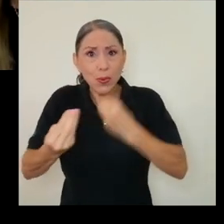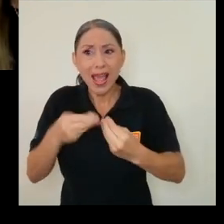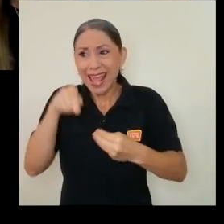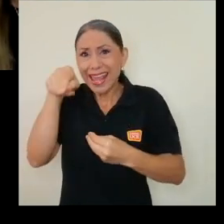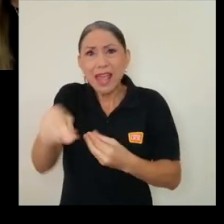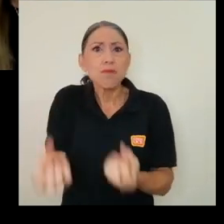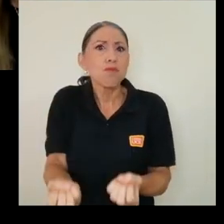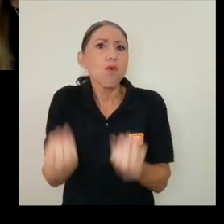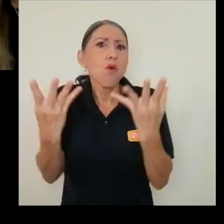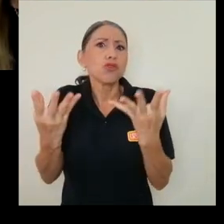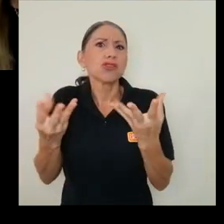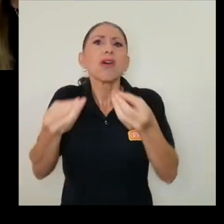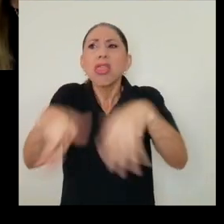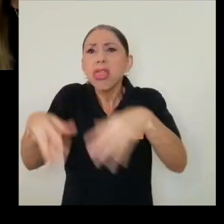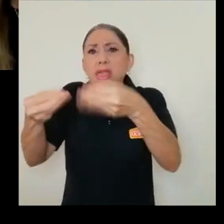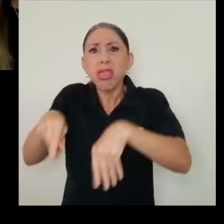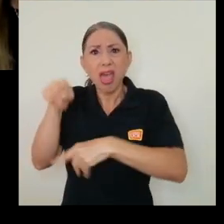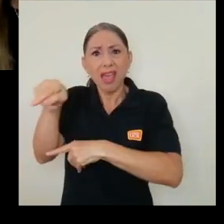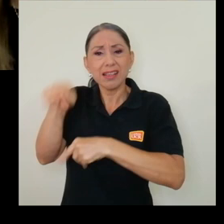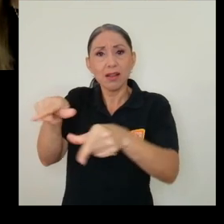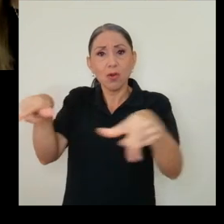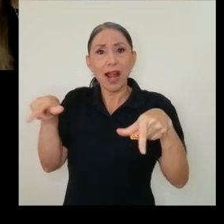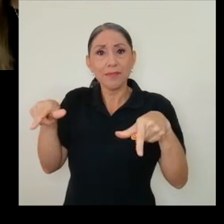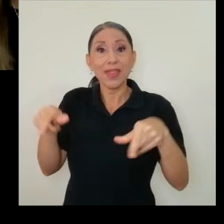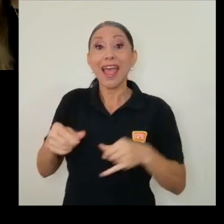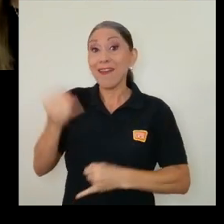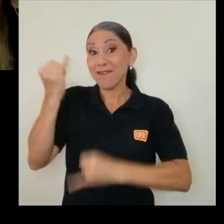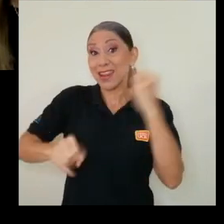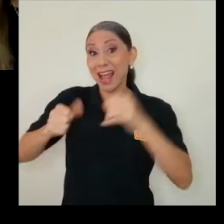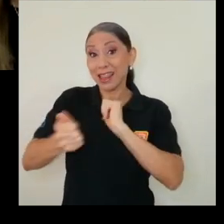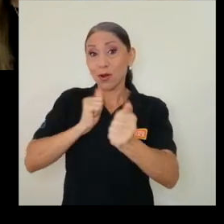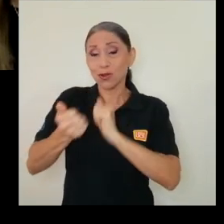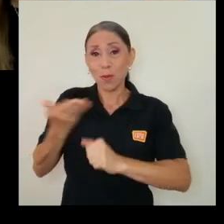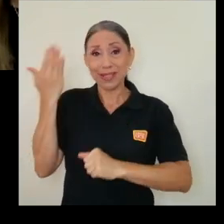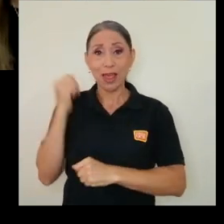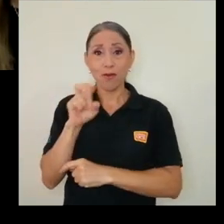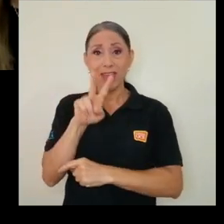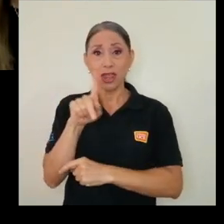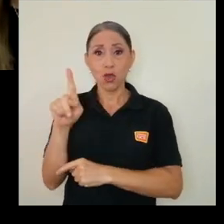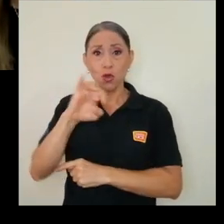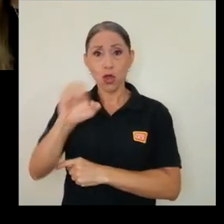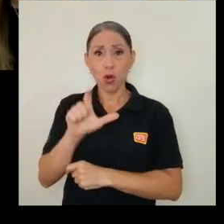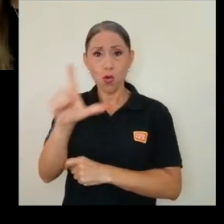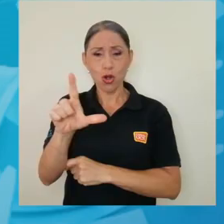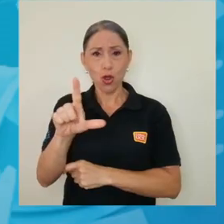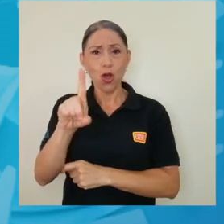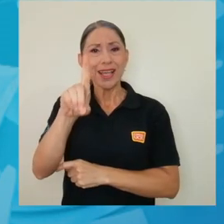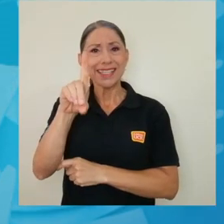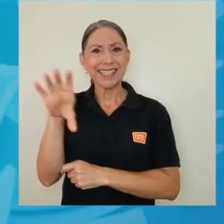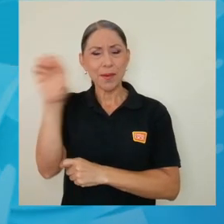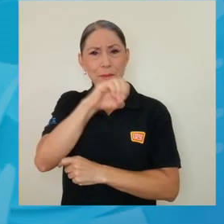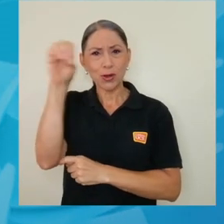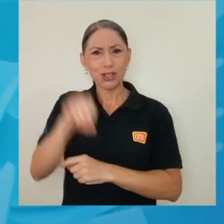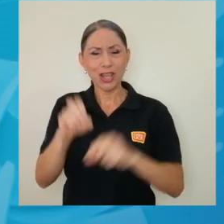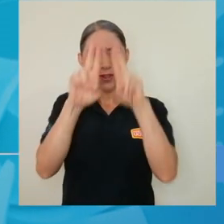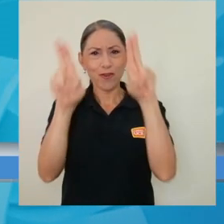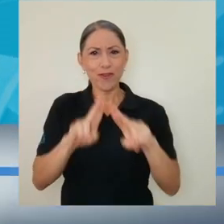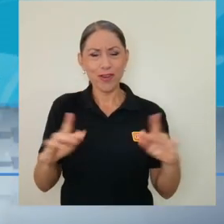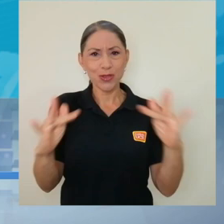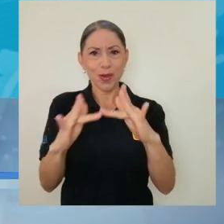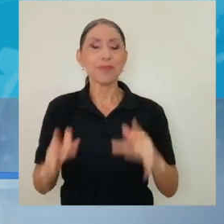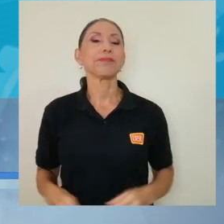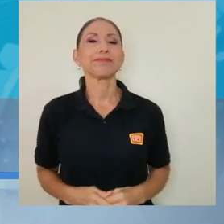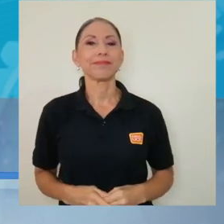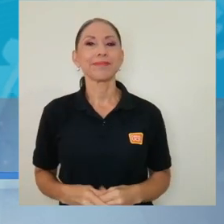desperdician en esta región. La final se realizó el pasado 21 de julio de manera 100% virtual. Quisiera aprovechar esta